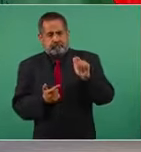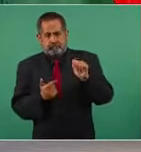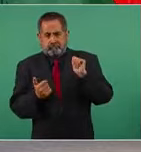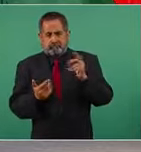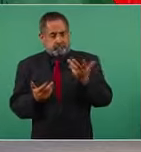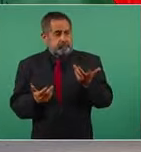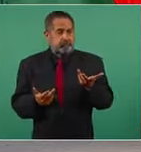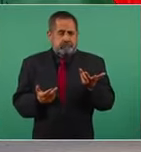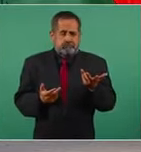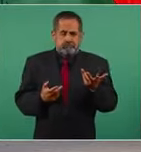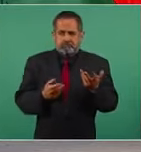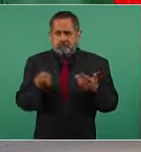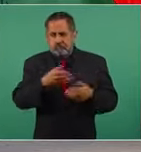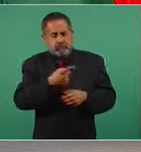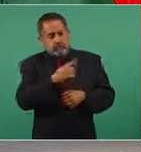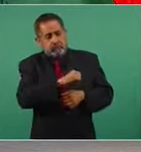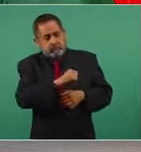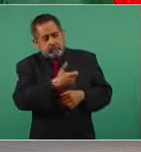considerando inflación,